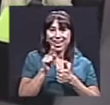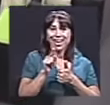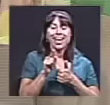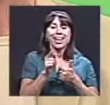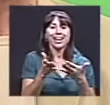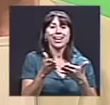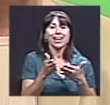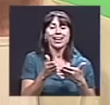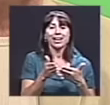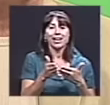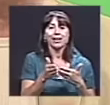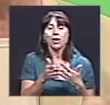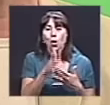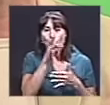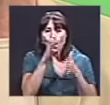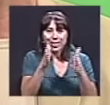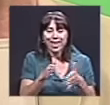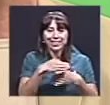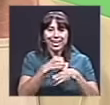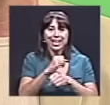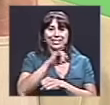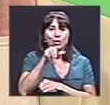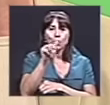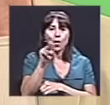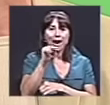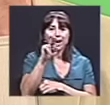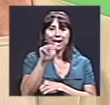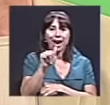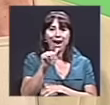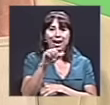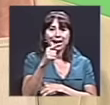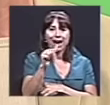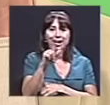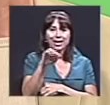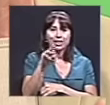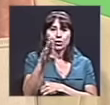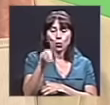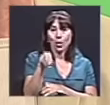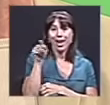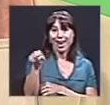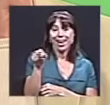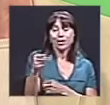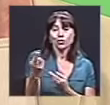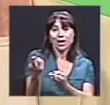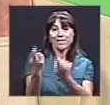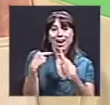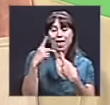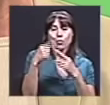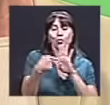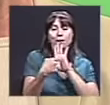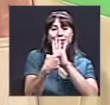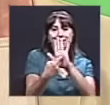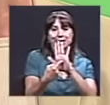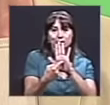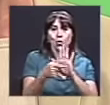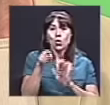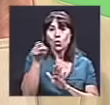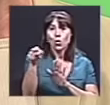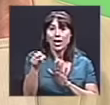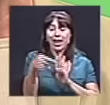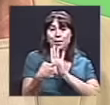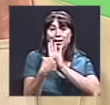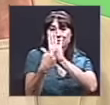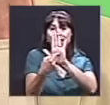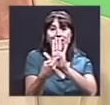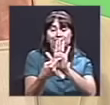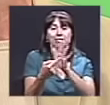Cagalindo, es bastante conocido, nos ha donado un show, es un espectáculo unipersonal